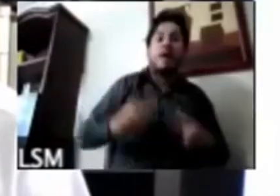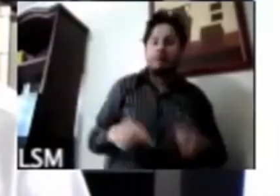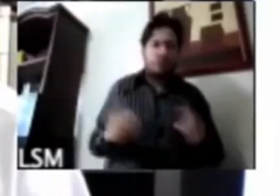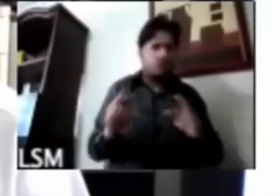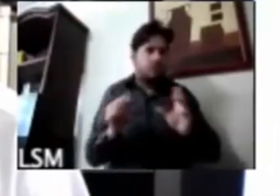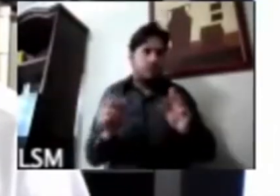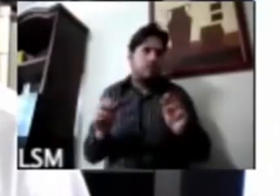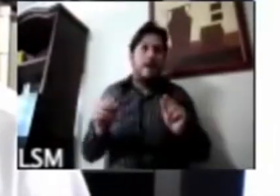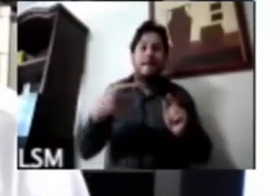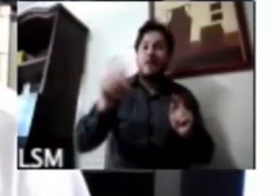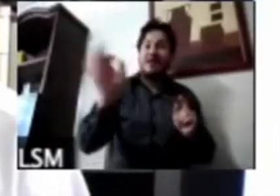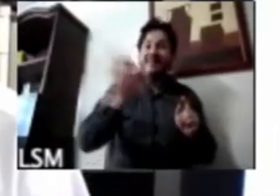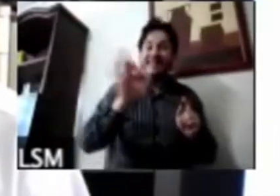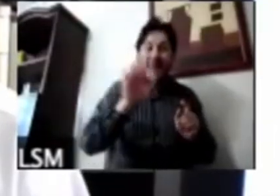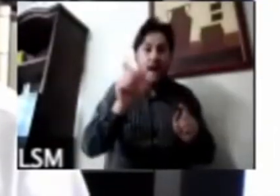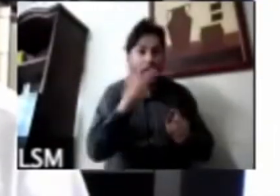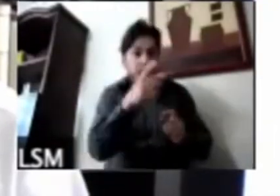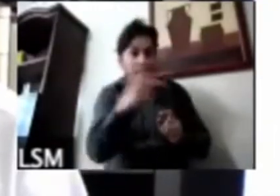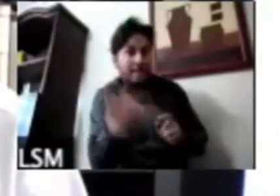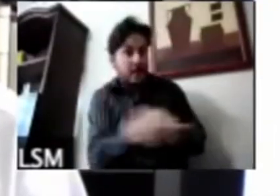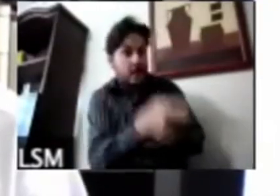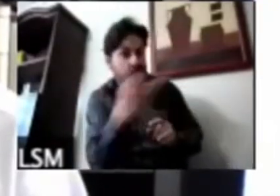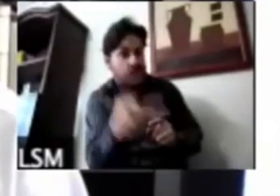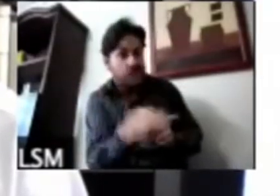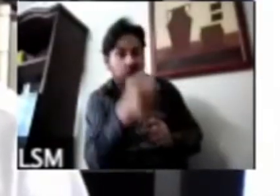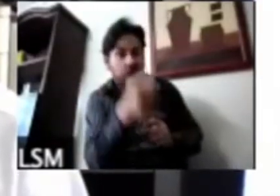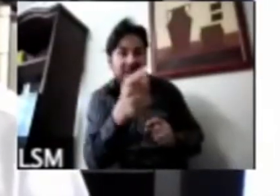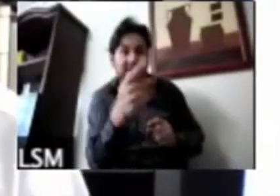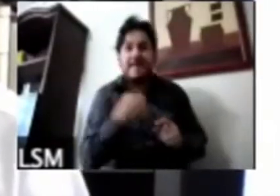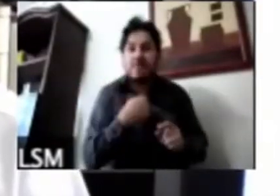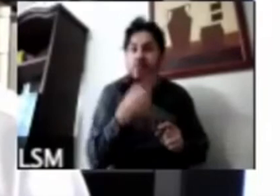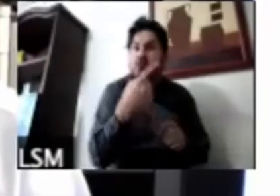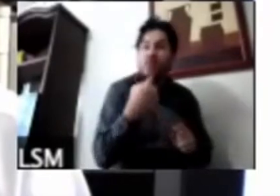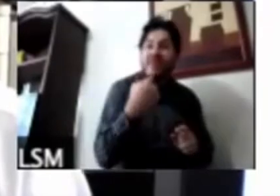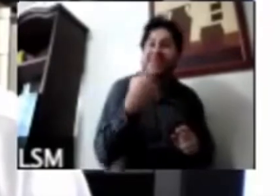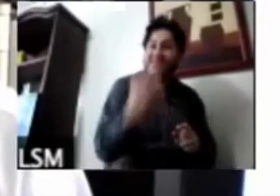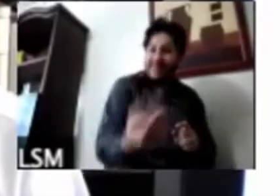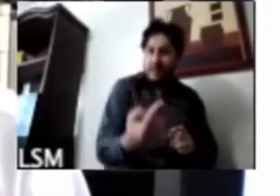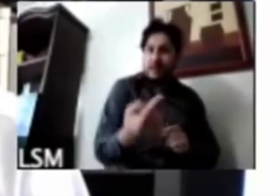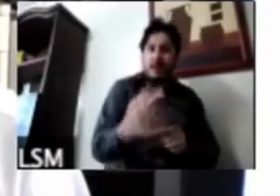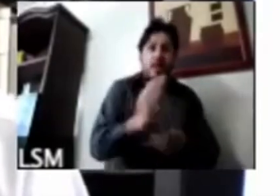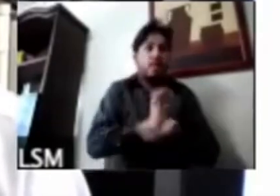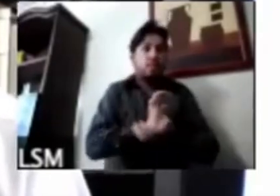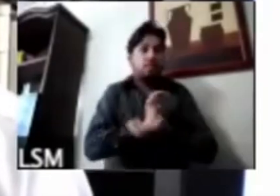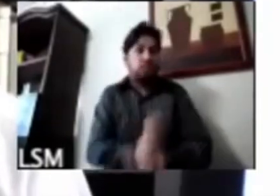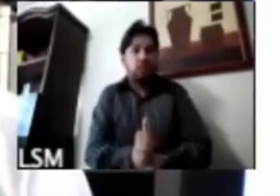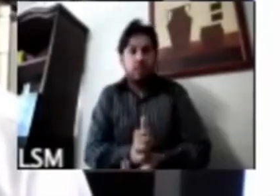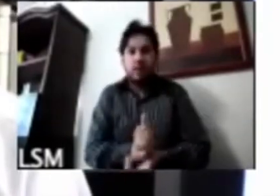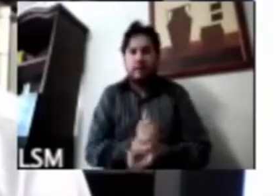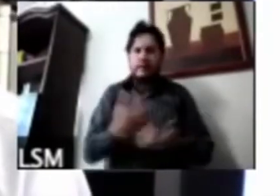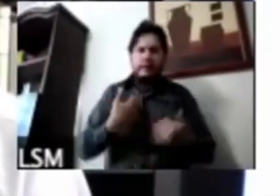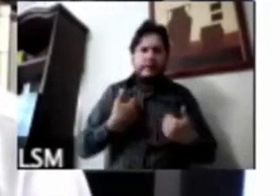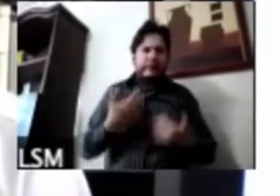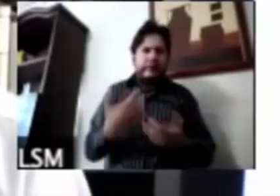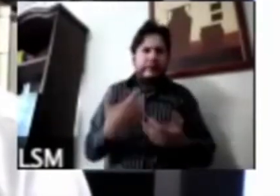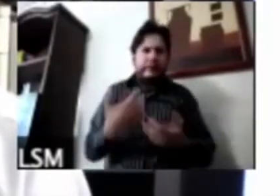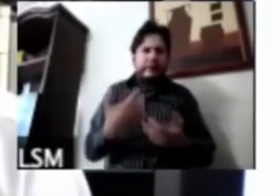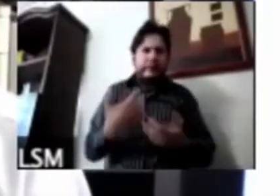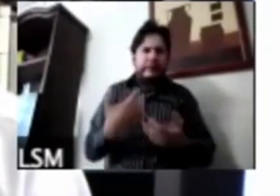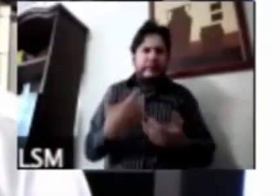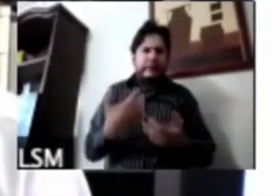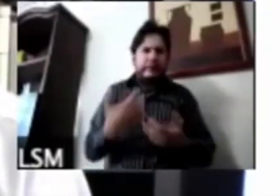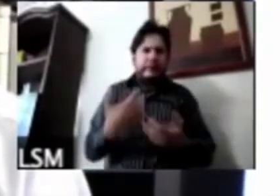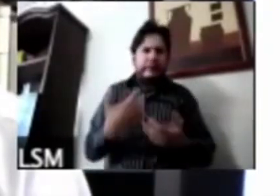incluso al preguntar utilizando la palabra discriminación nos sale alta la percepción de que efectivamente hay